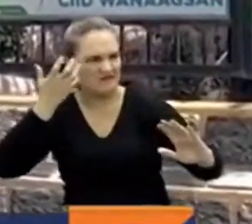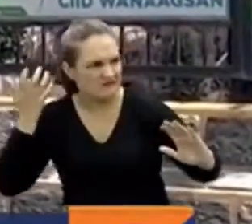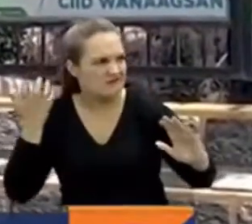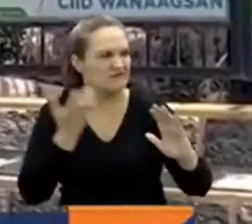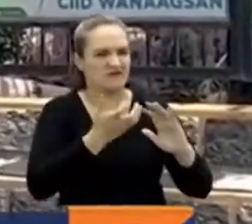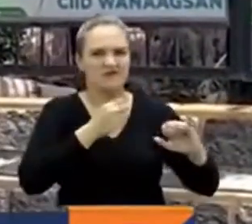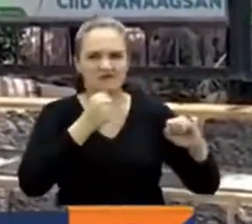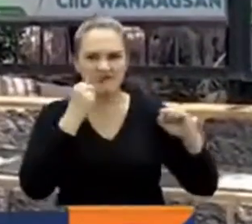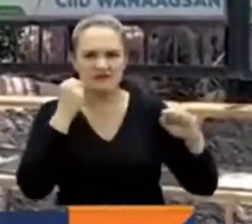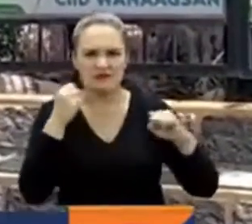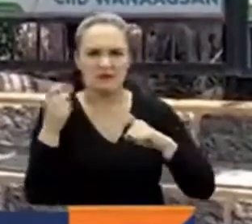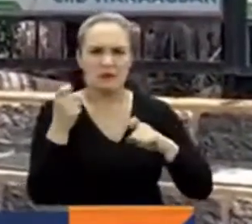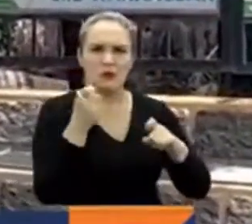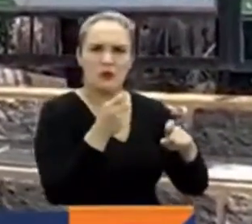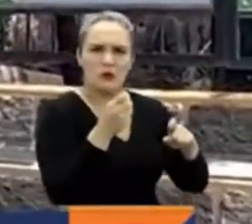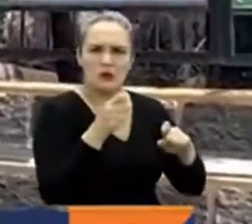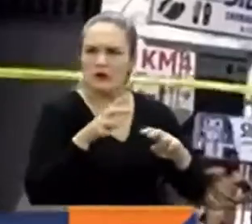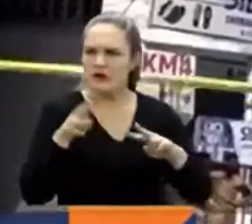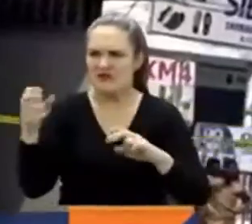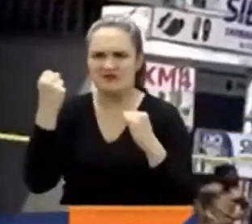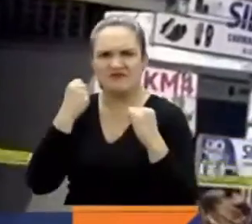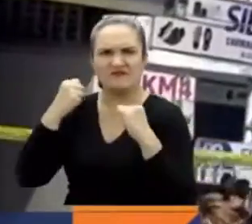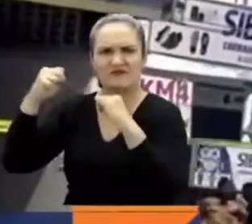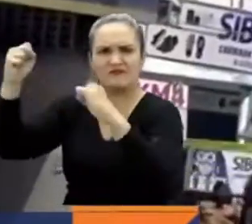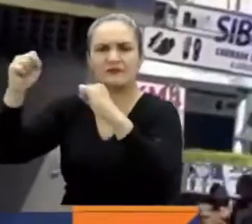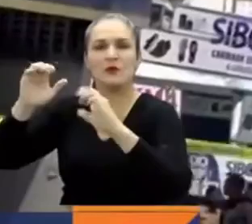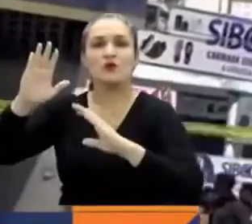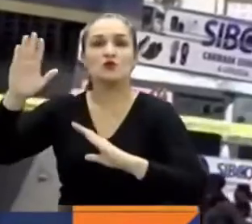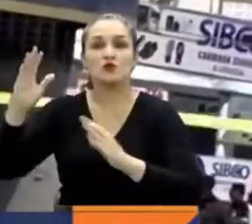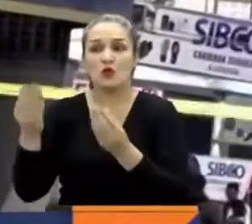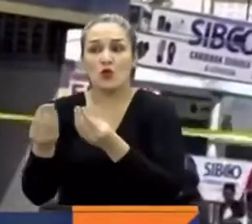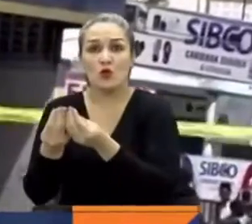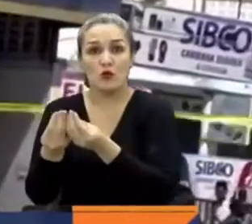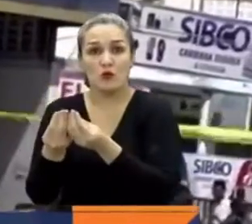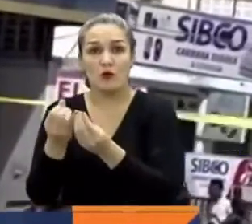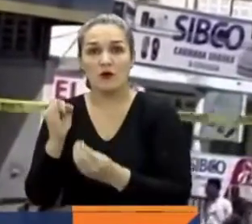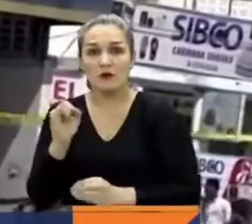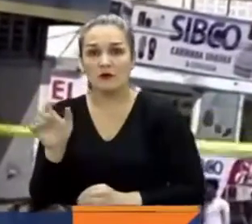los alcances de la insurrección islamista que lleva 15 años.